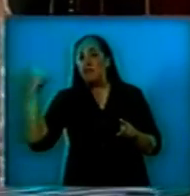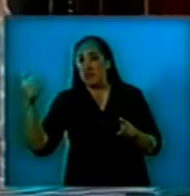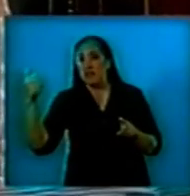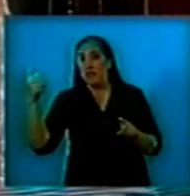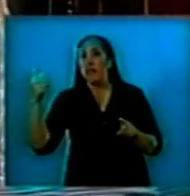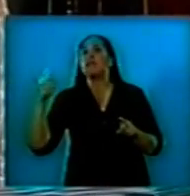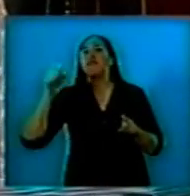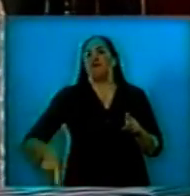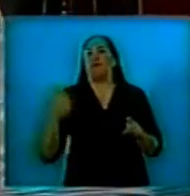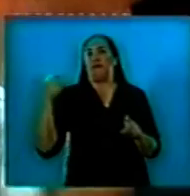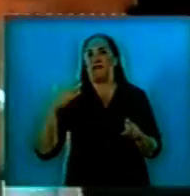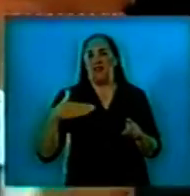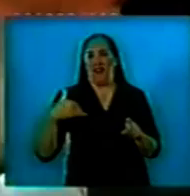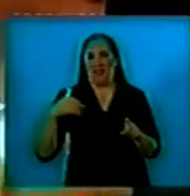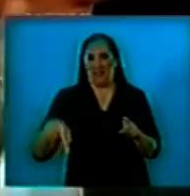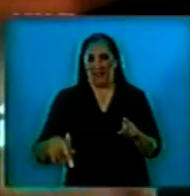moneda nacional.